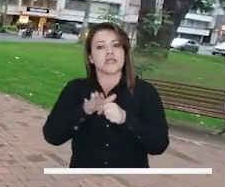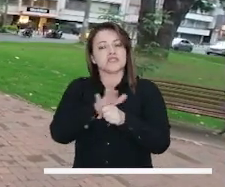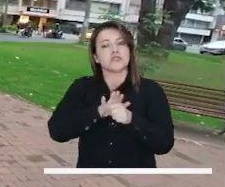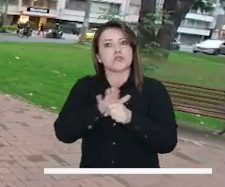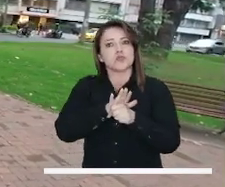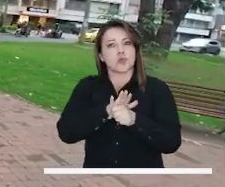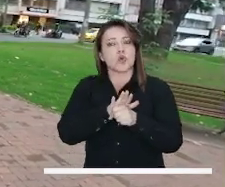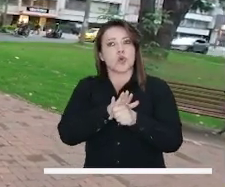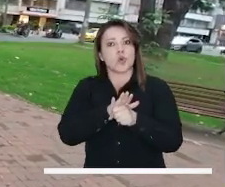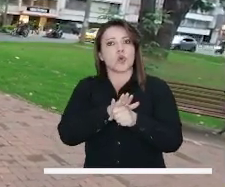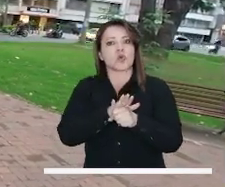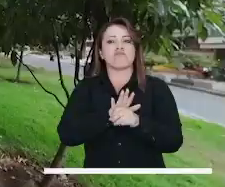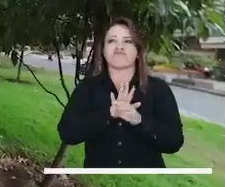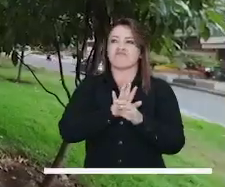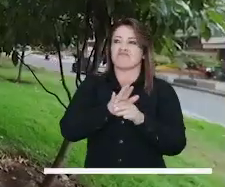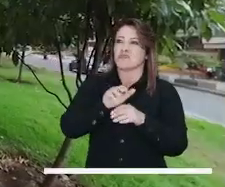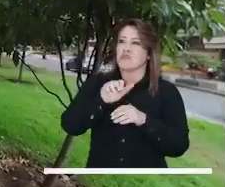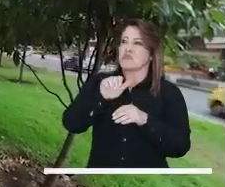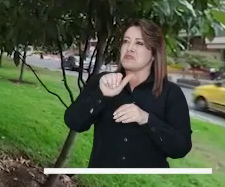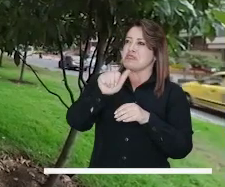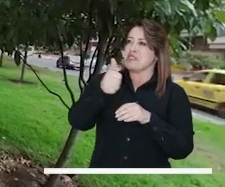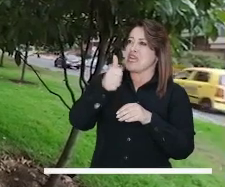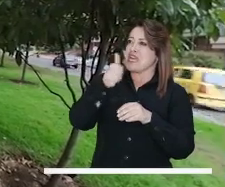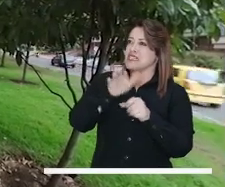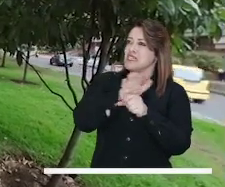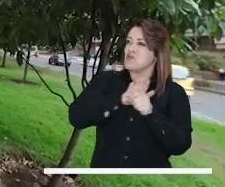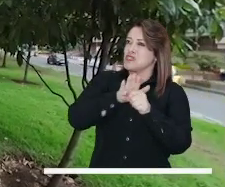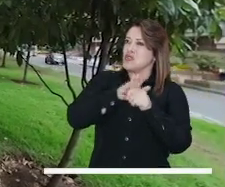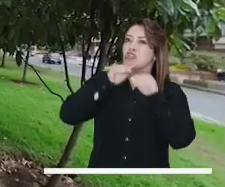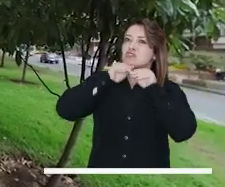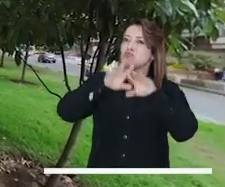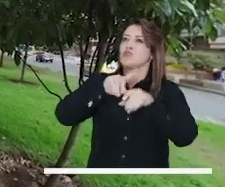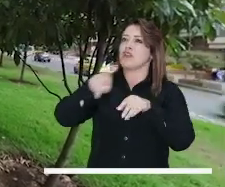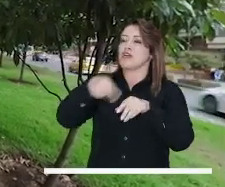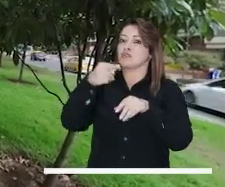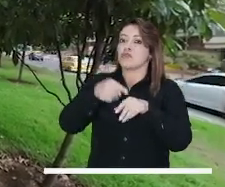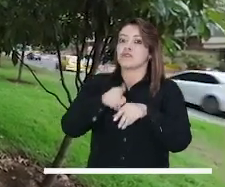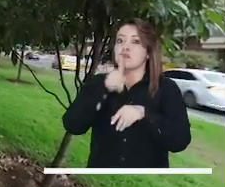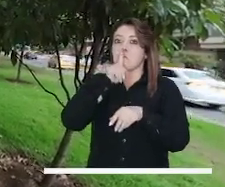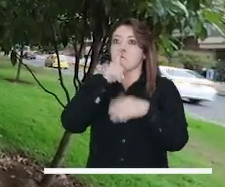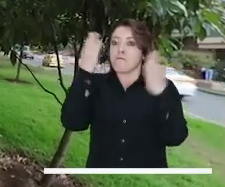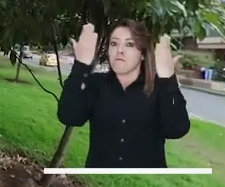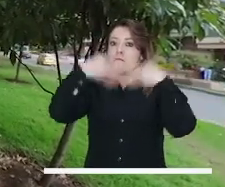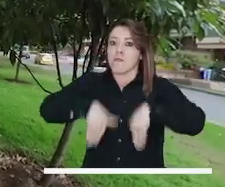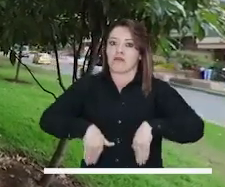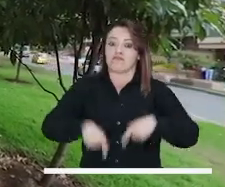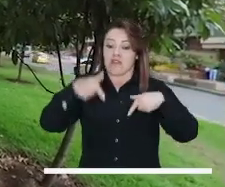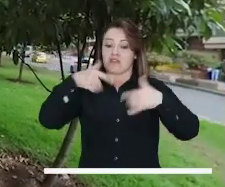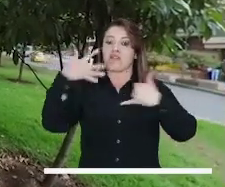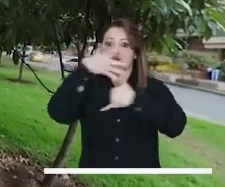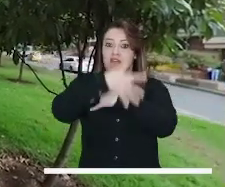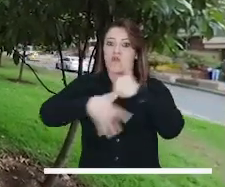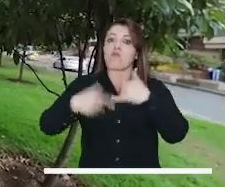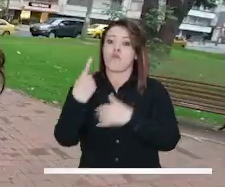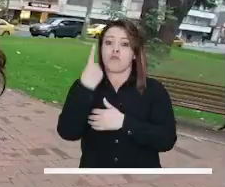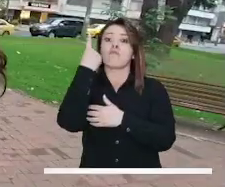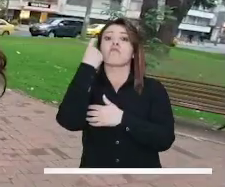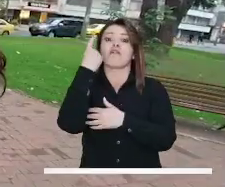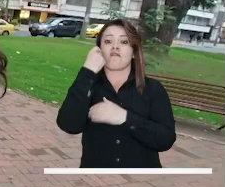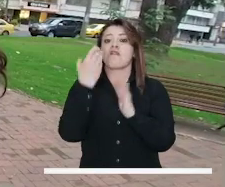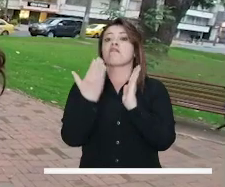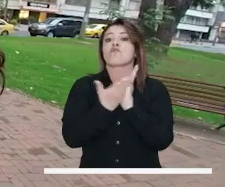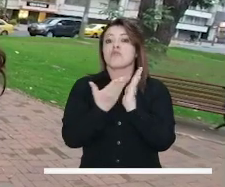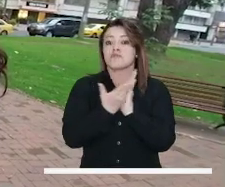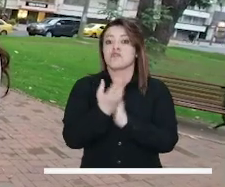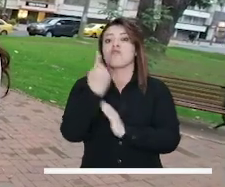ser mujer, es como muy paila. Creo que solamente ha salido a la luz por ahí, póngale que unos 10 de 100 casos, salió mucho. Pero